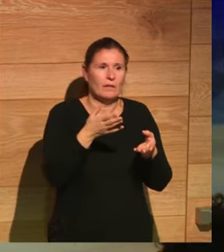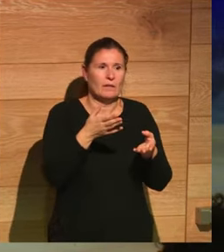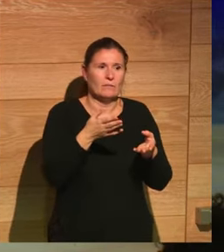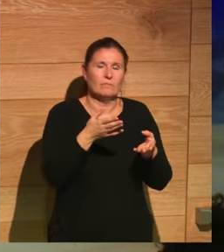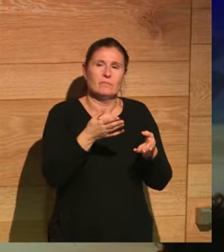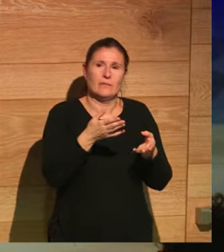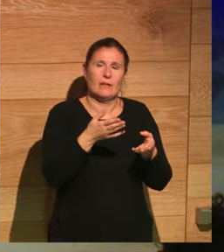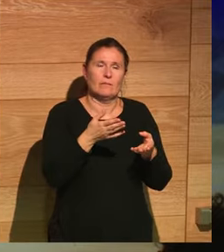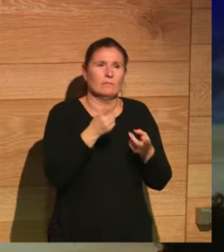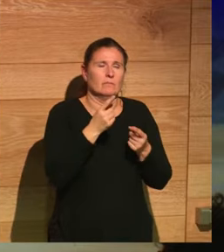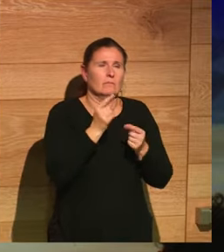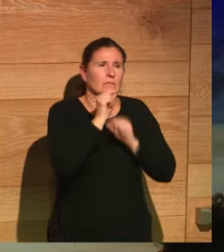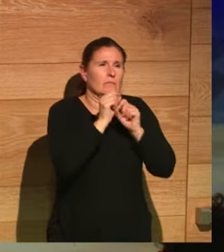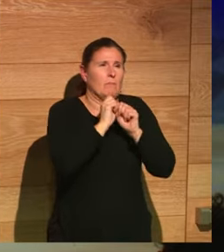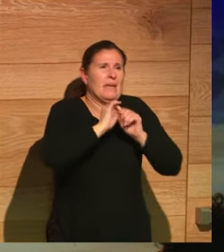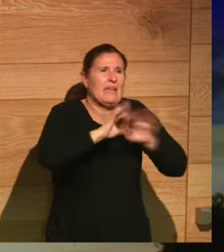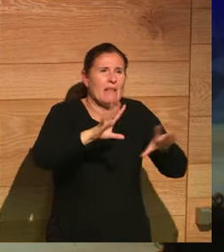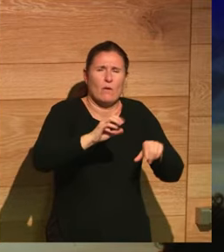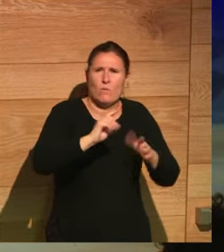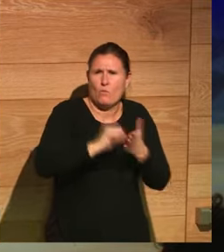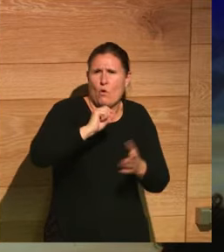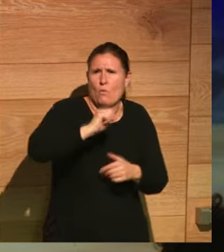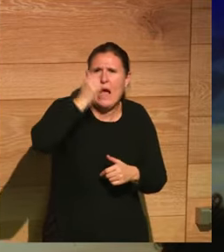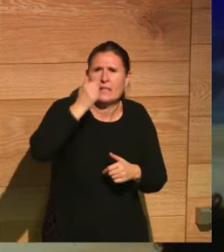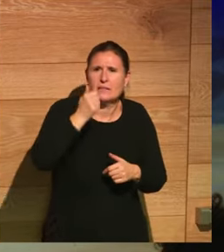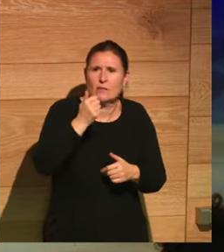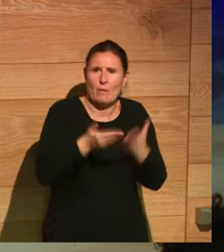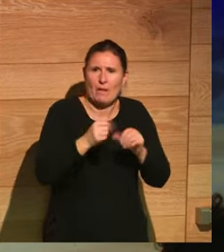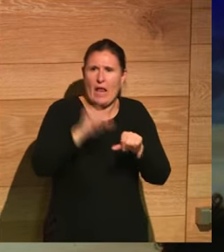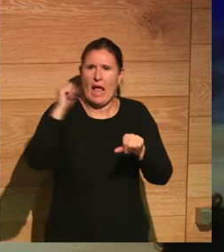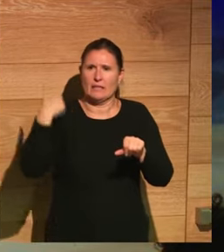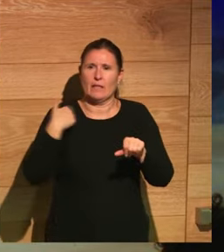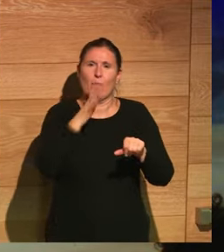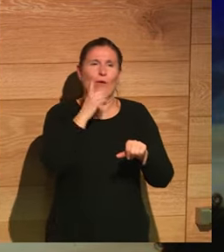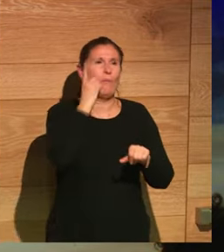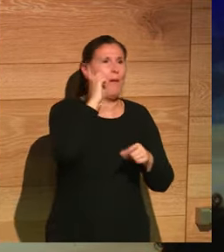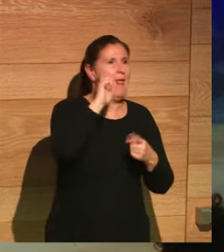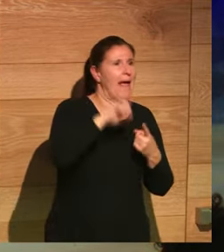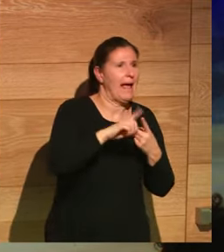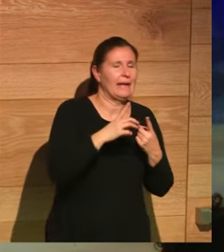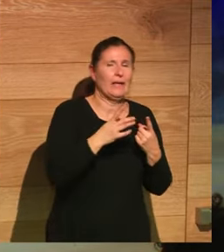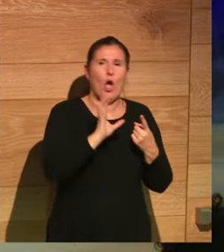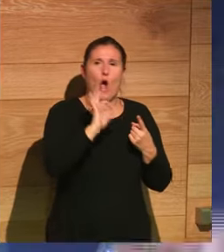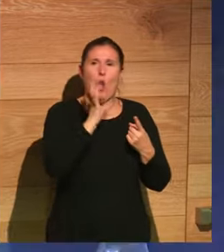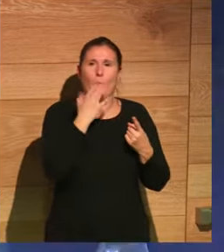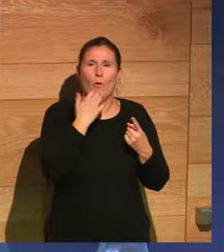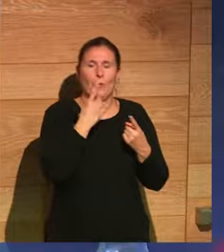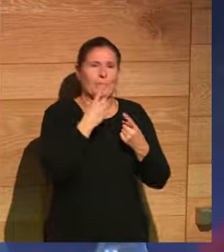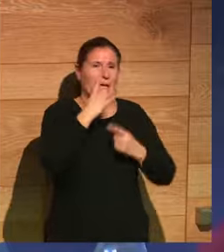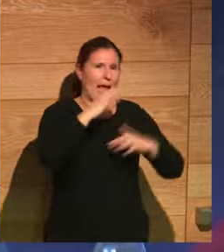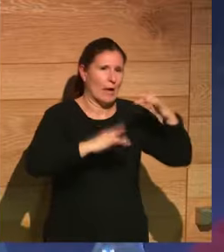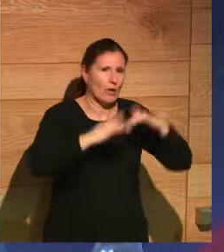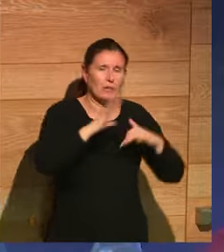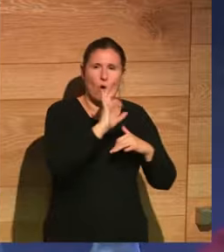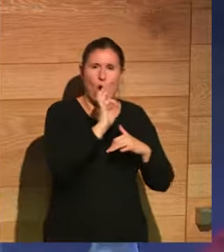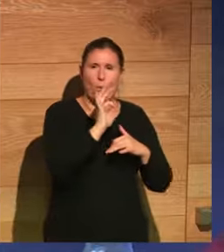capaces de viralizar más las mentiras porque tenemos a nuestra disposición un teléfono móvil y por el algoritmo y porque podemos